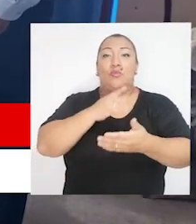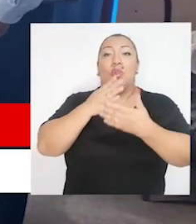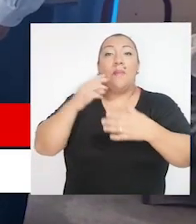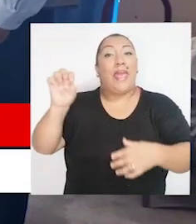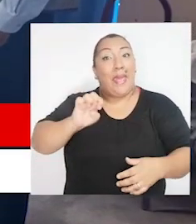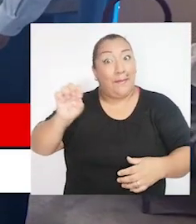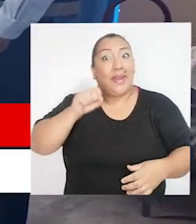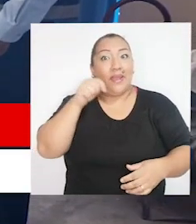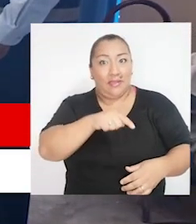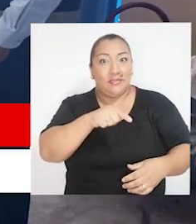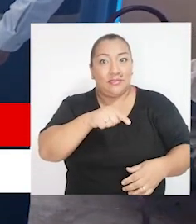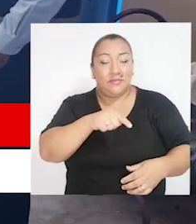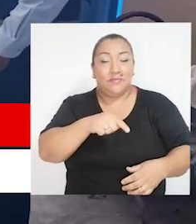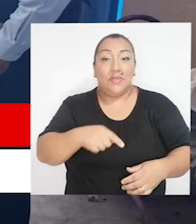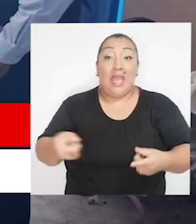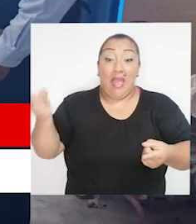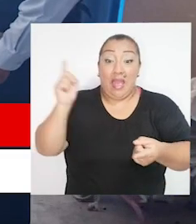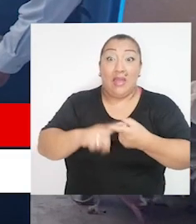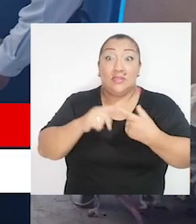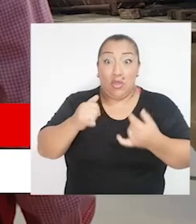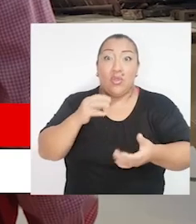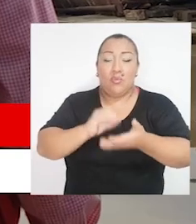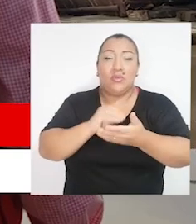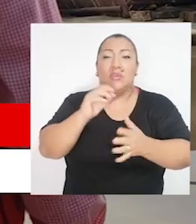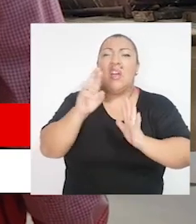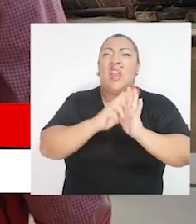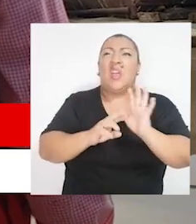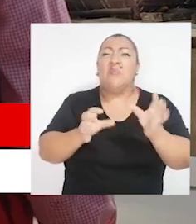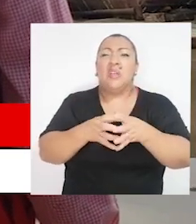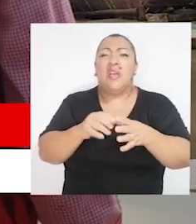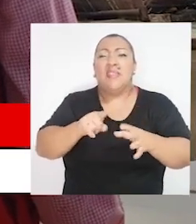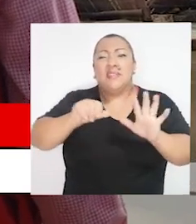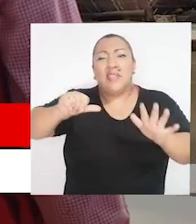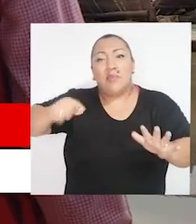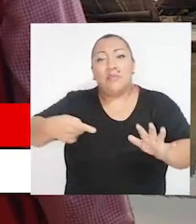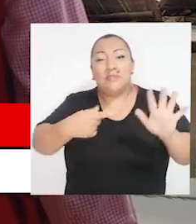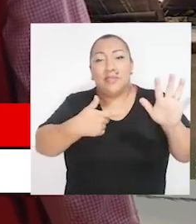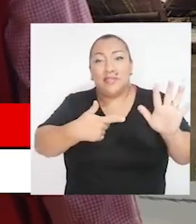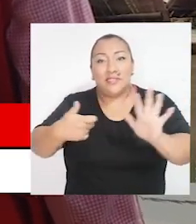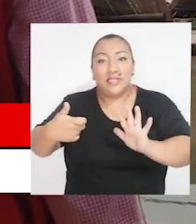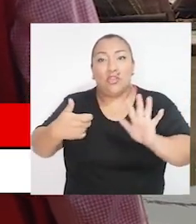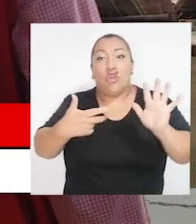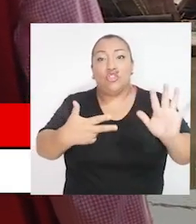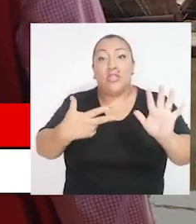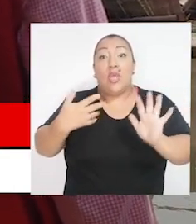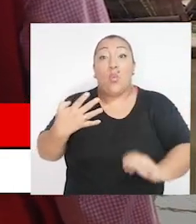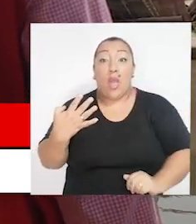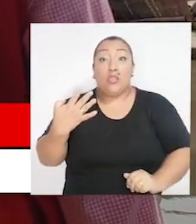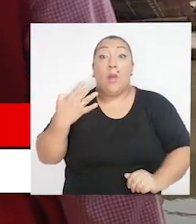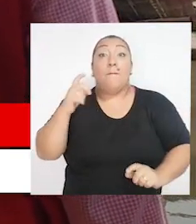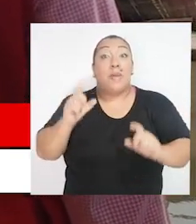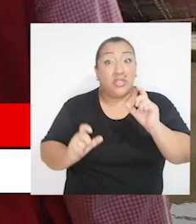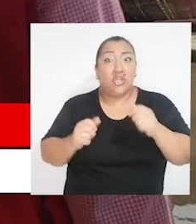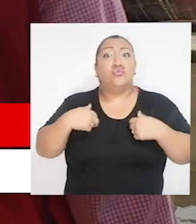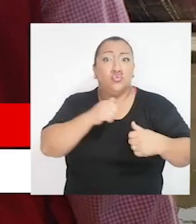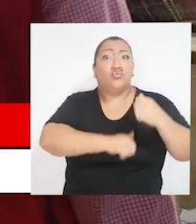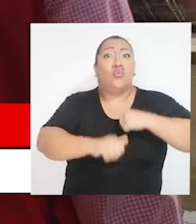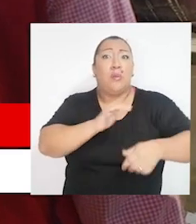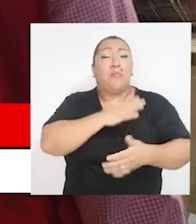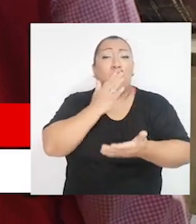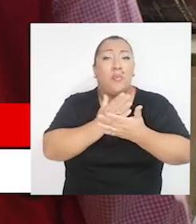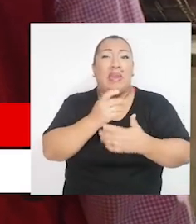declaratoria del estado de emergencia. A la fecha se registra en la región 16.784 personas